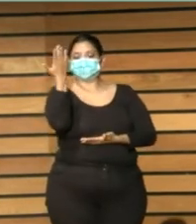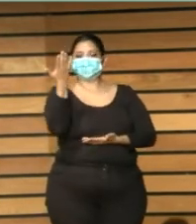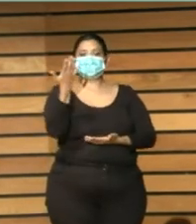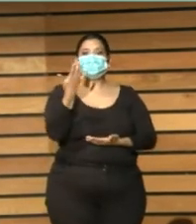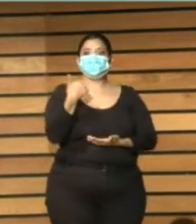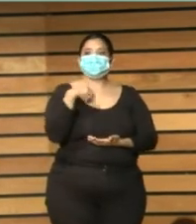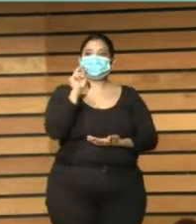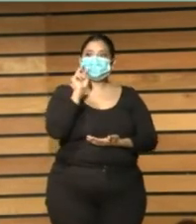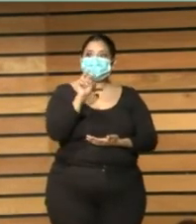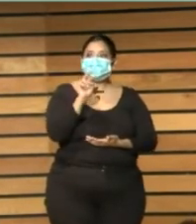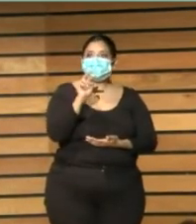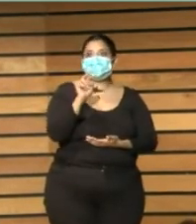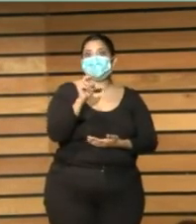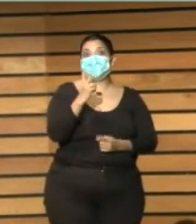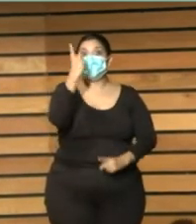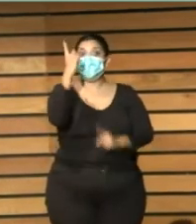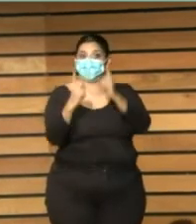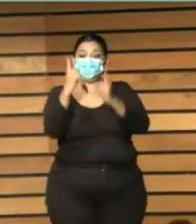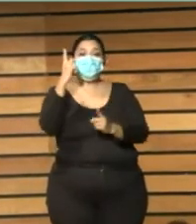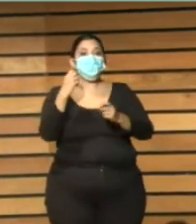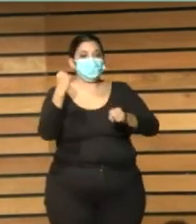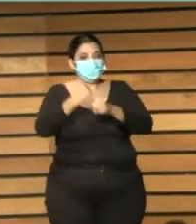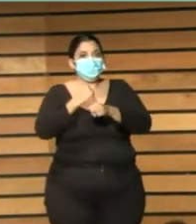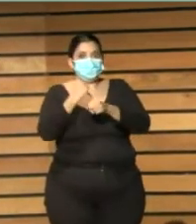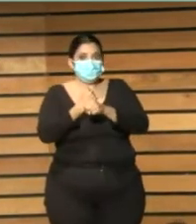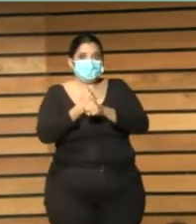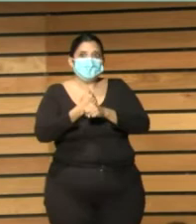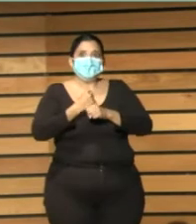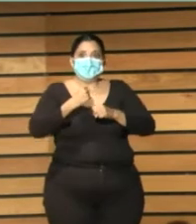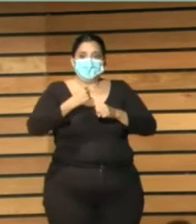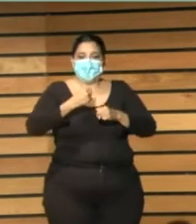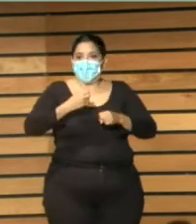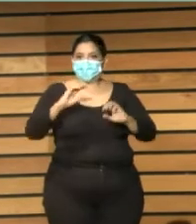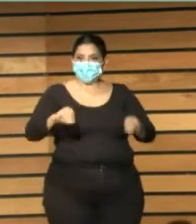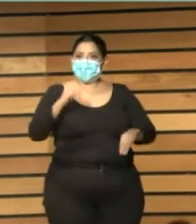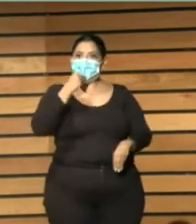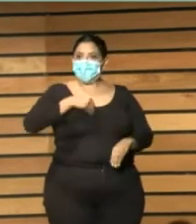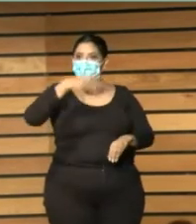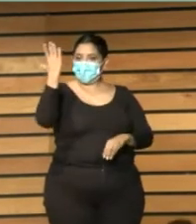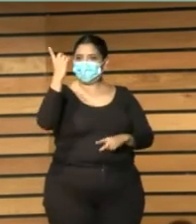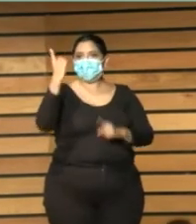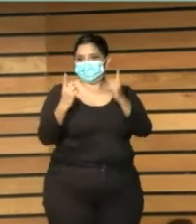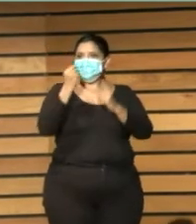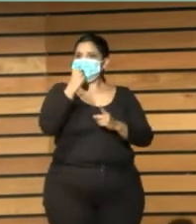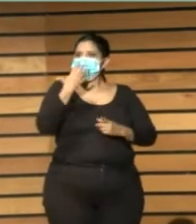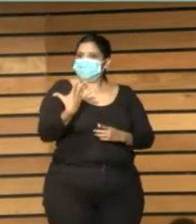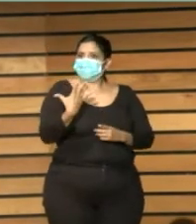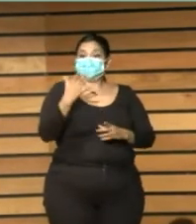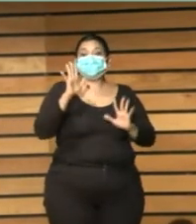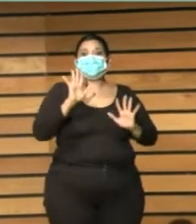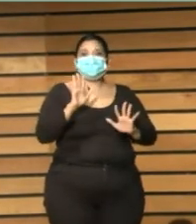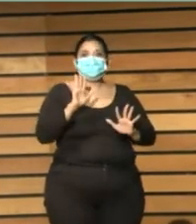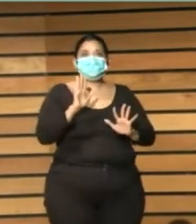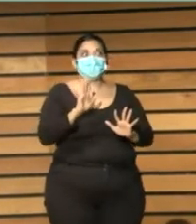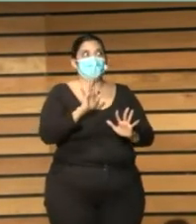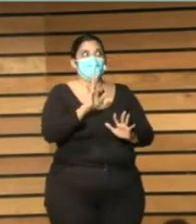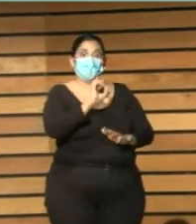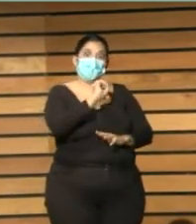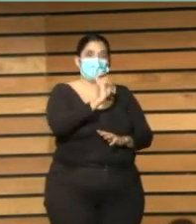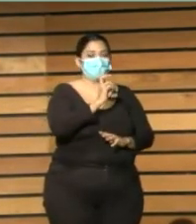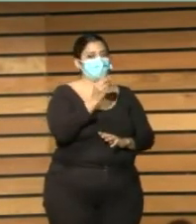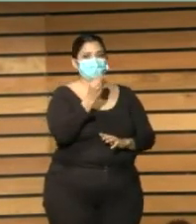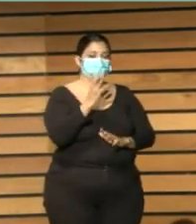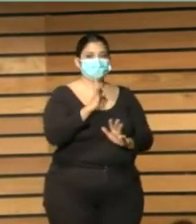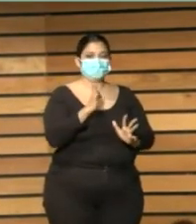sea mejor en los indicadores de gestión me parece que no es cierto en el ámbito en el que nosotros trabajamos todavía es menos cierto porque es